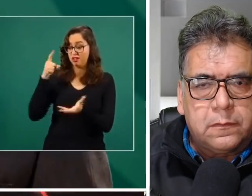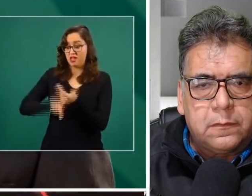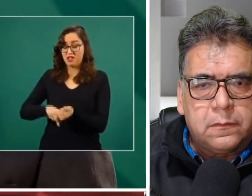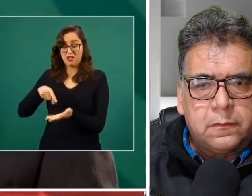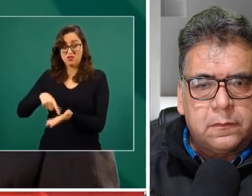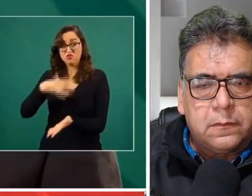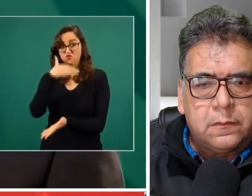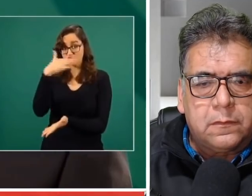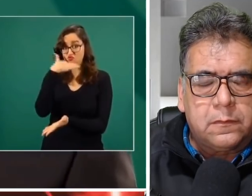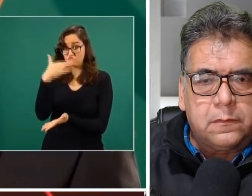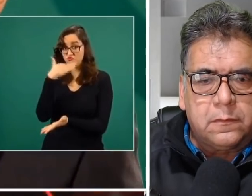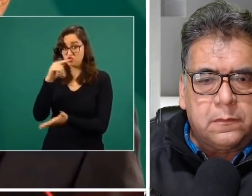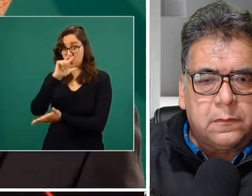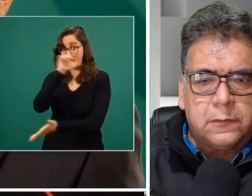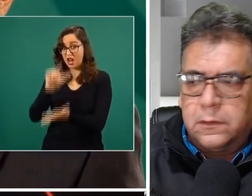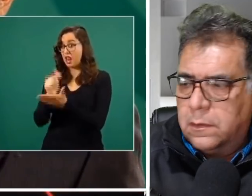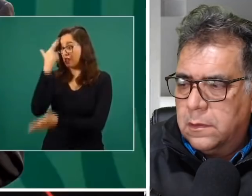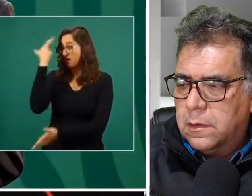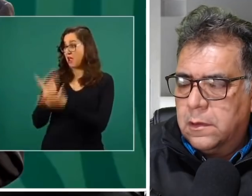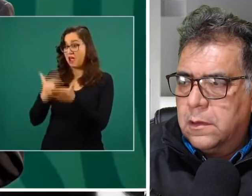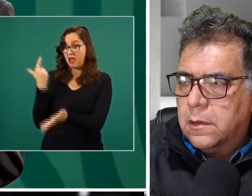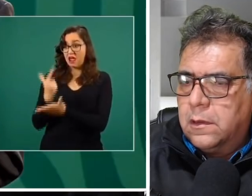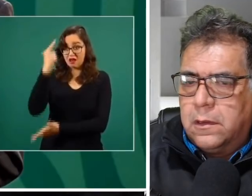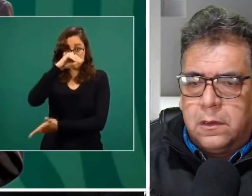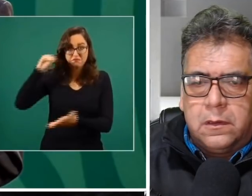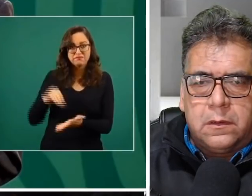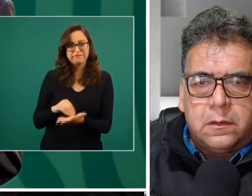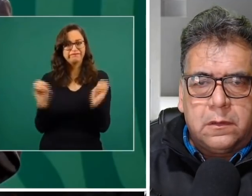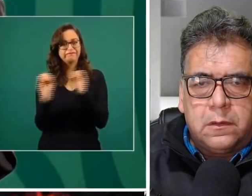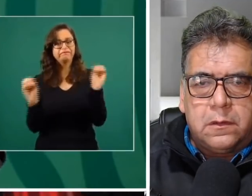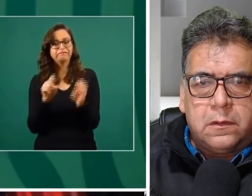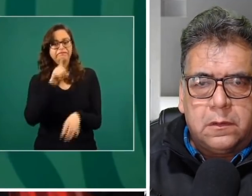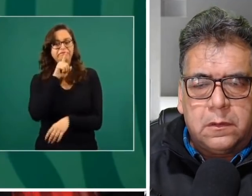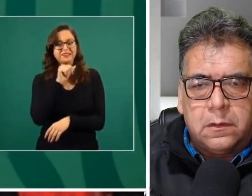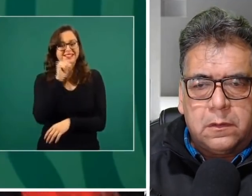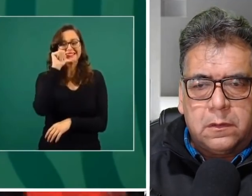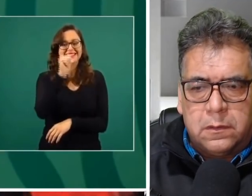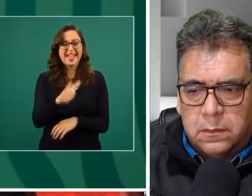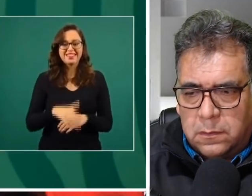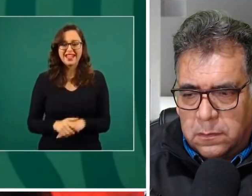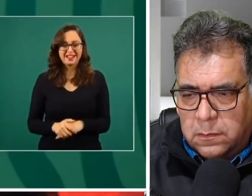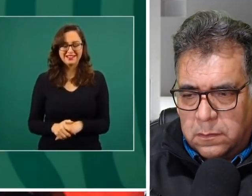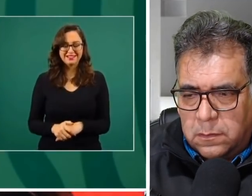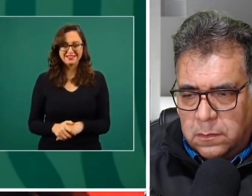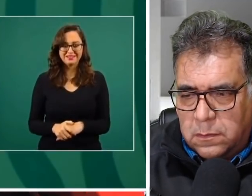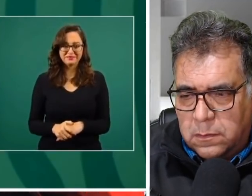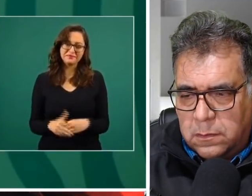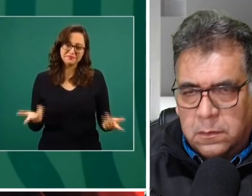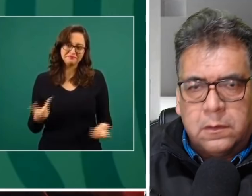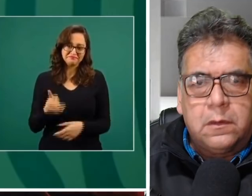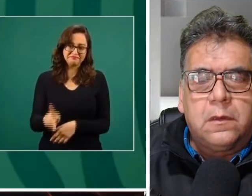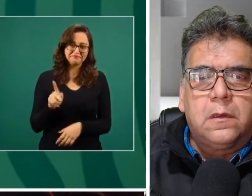corrupción fuese delito grave. Se modificó ya la